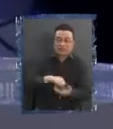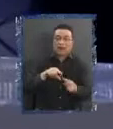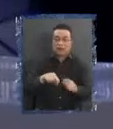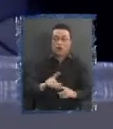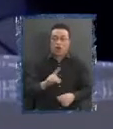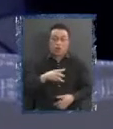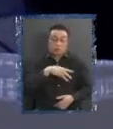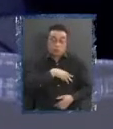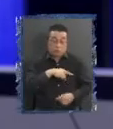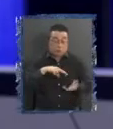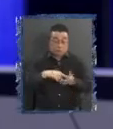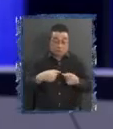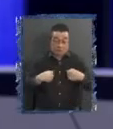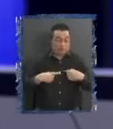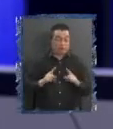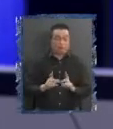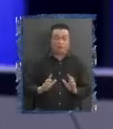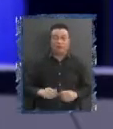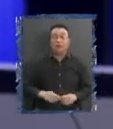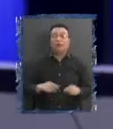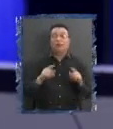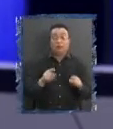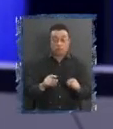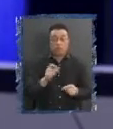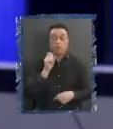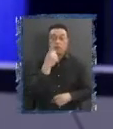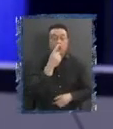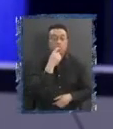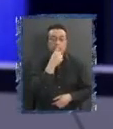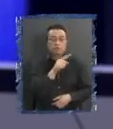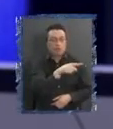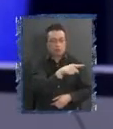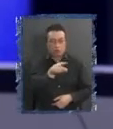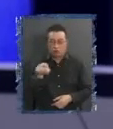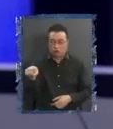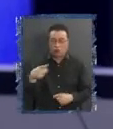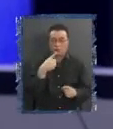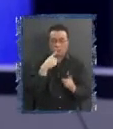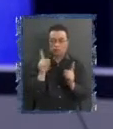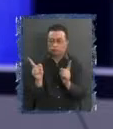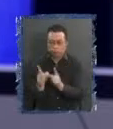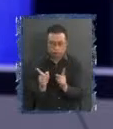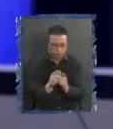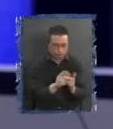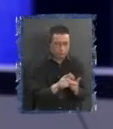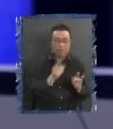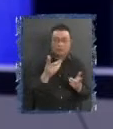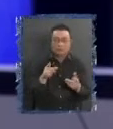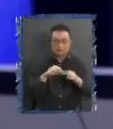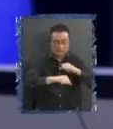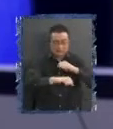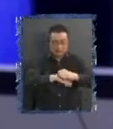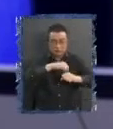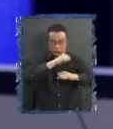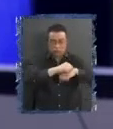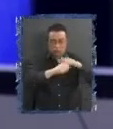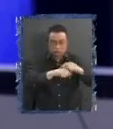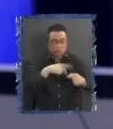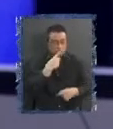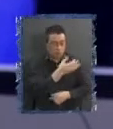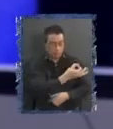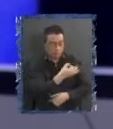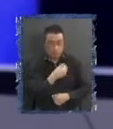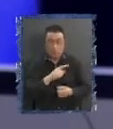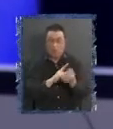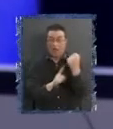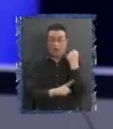metropolitana. Bueno, primera pregunta que les quiero hacer a todos. Brevemente, esta estructura que acabamos de realizar... Loncón y Namaya preguntan en el chat? Yo